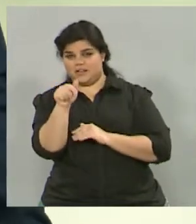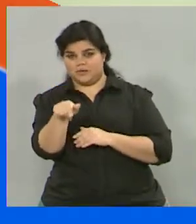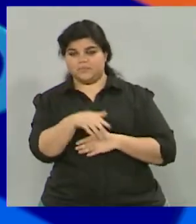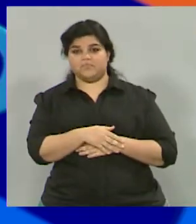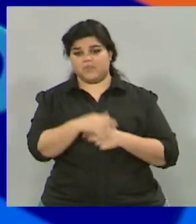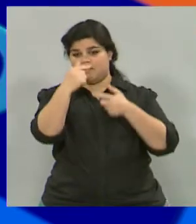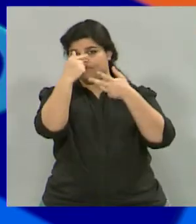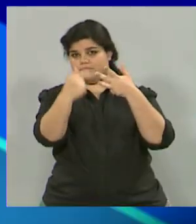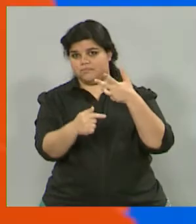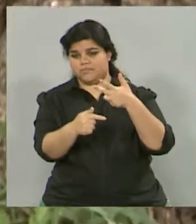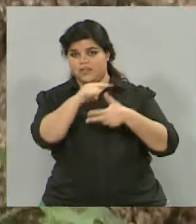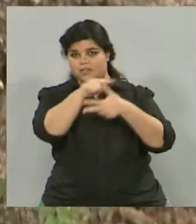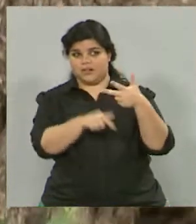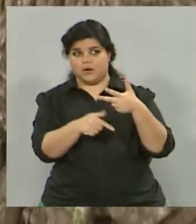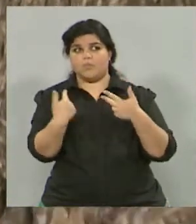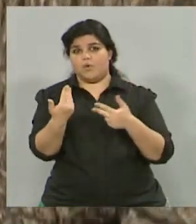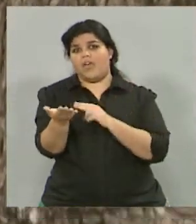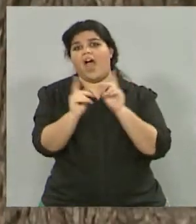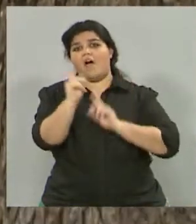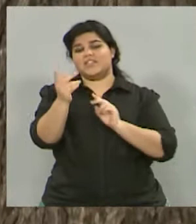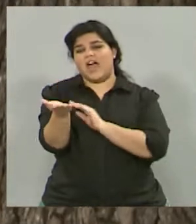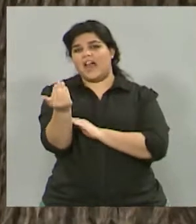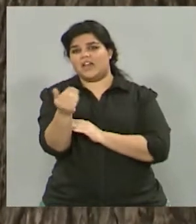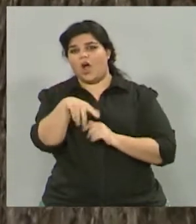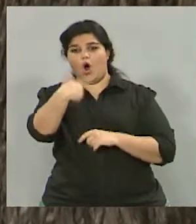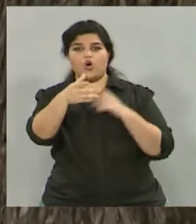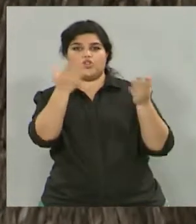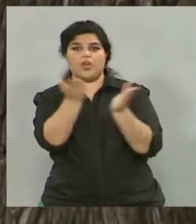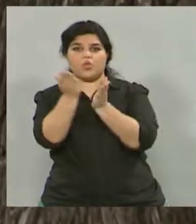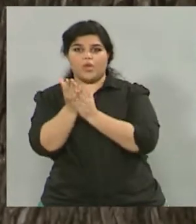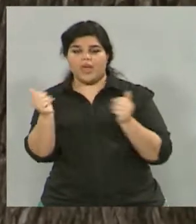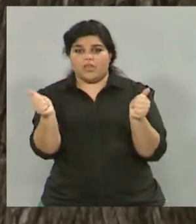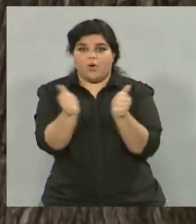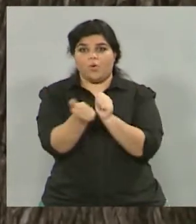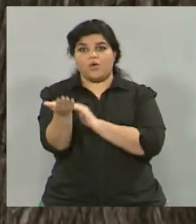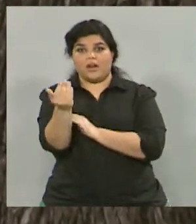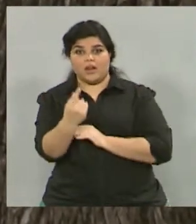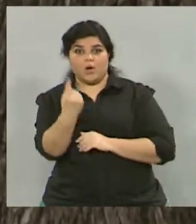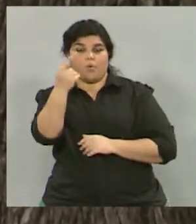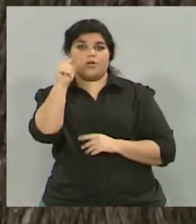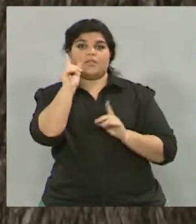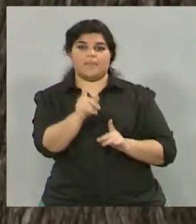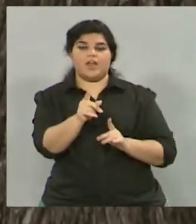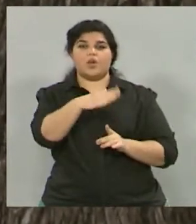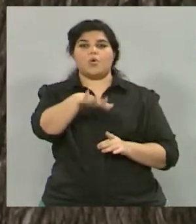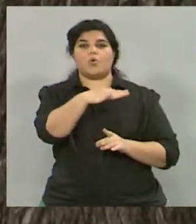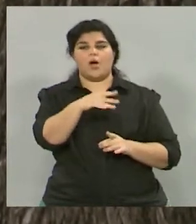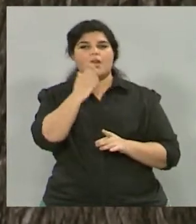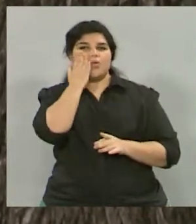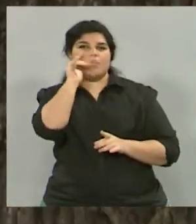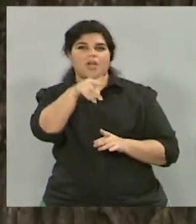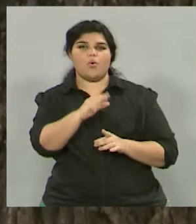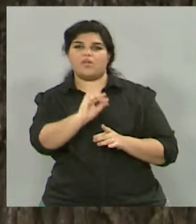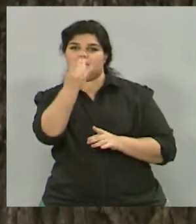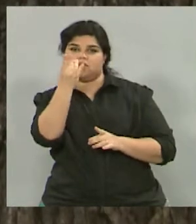puntos de vista tienen la alternativa de alquilar a veces conjuntamente con otros estudiantes, tienen las residencias universitarias, en el lado del transporte